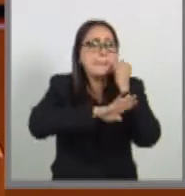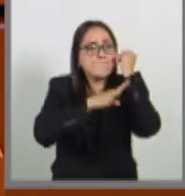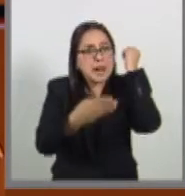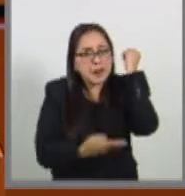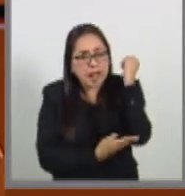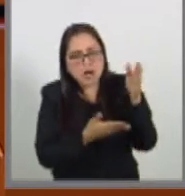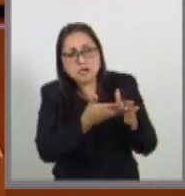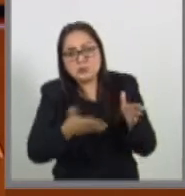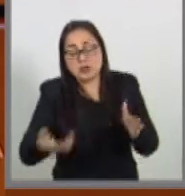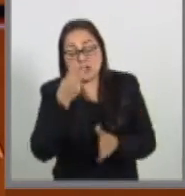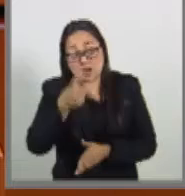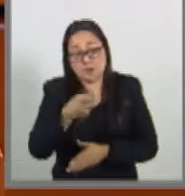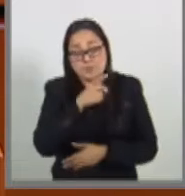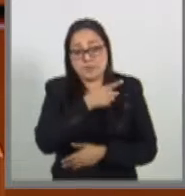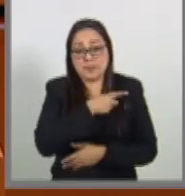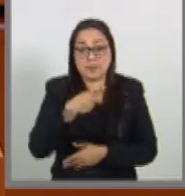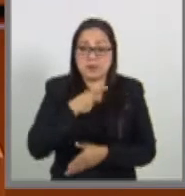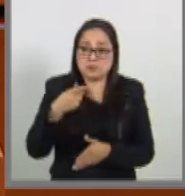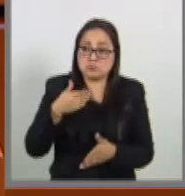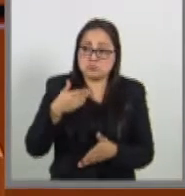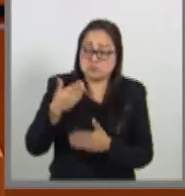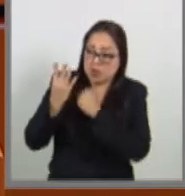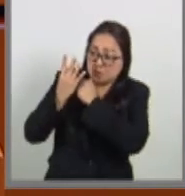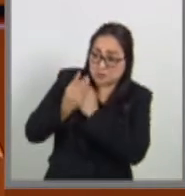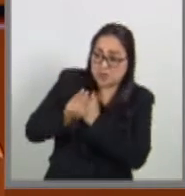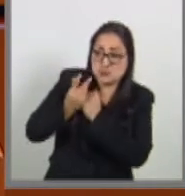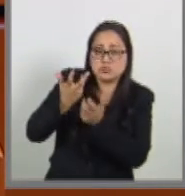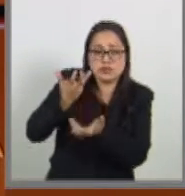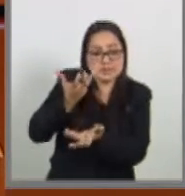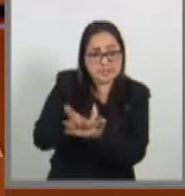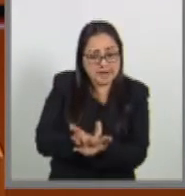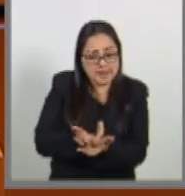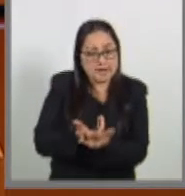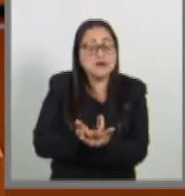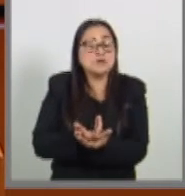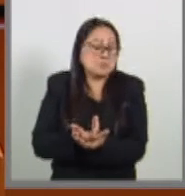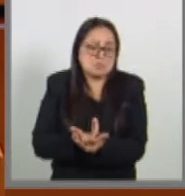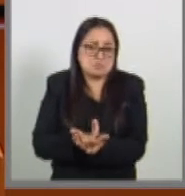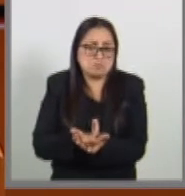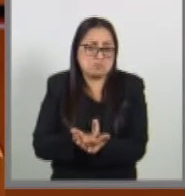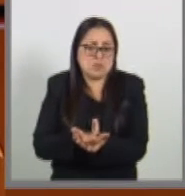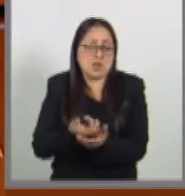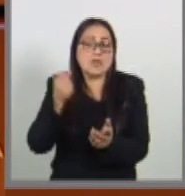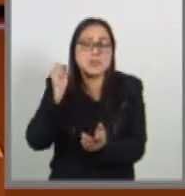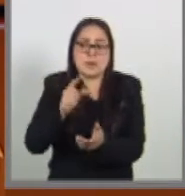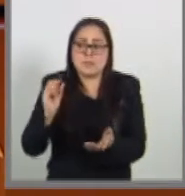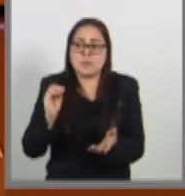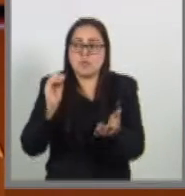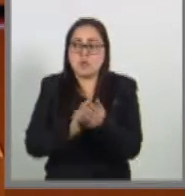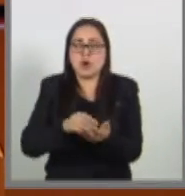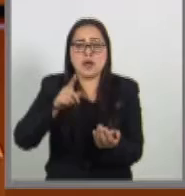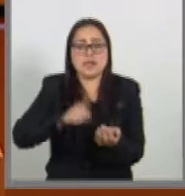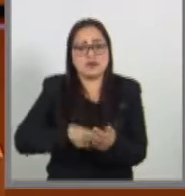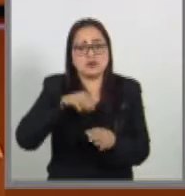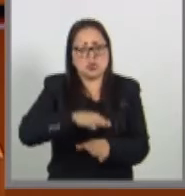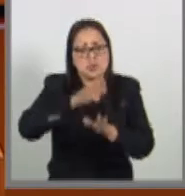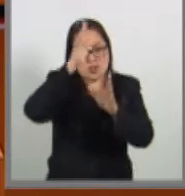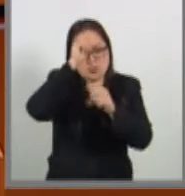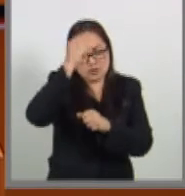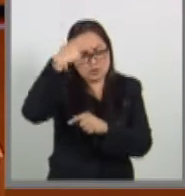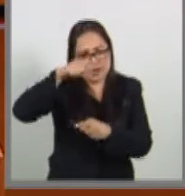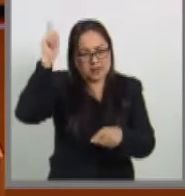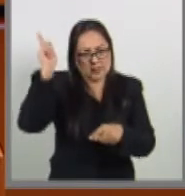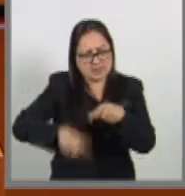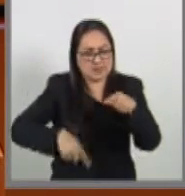entre otras que encuentre el disfrute de una licencia, igualmente todo lo que se señala desde la Convención para